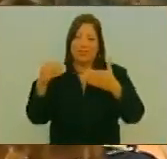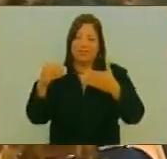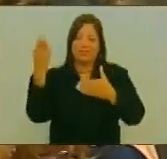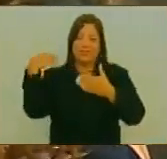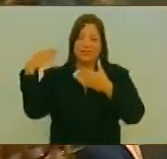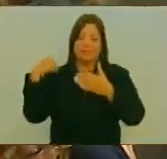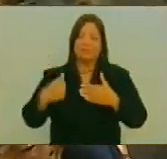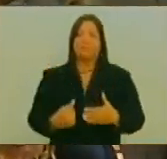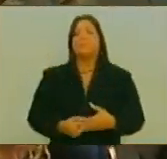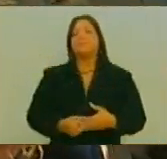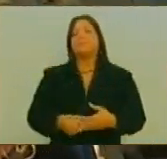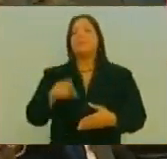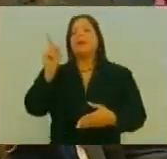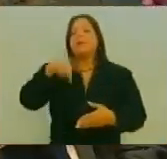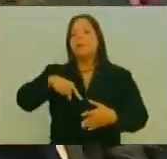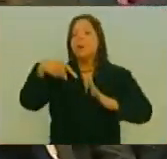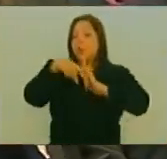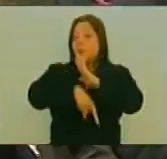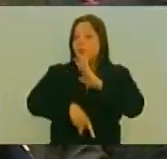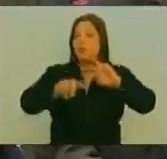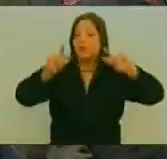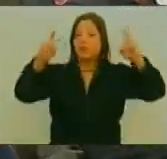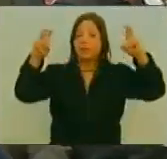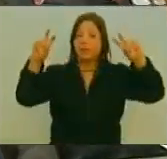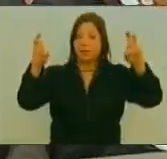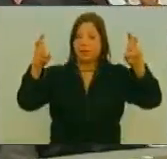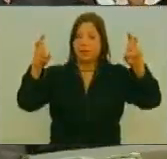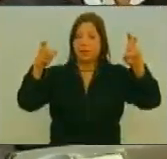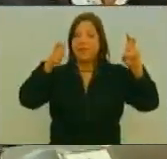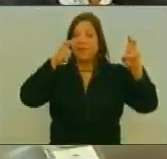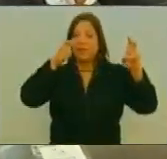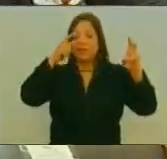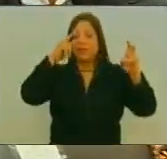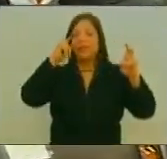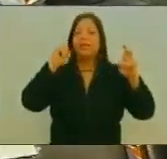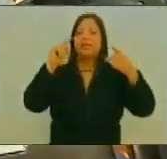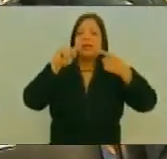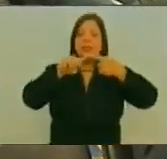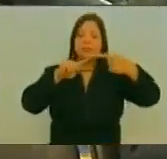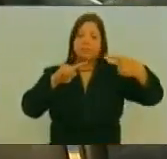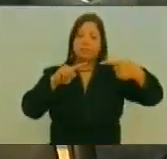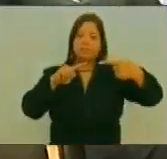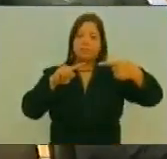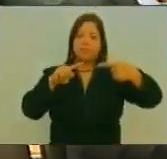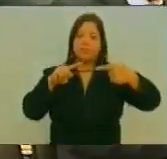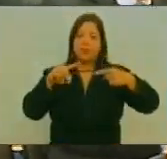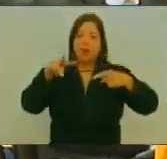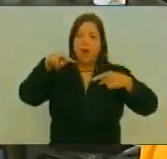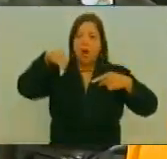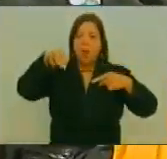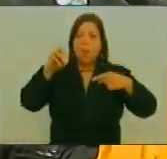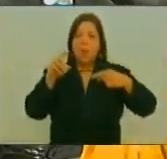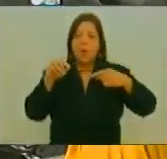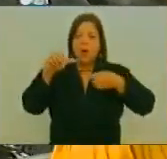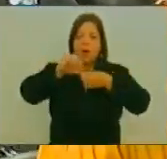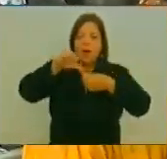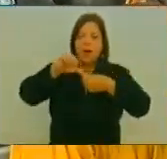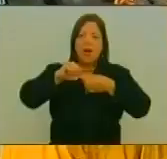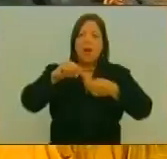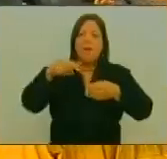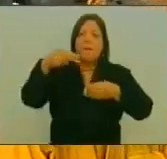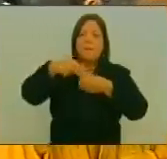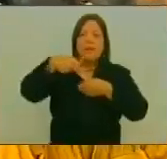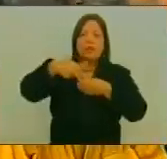También Ahondó El fiscal General De la república Sobre los casos De las Monoboyas Y Petrozamora